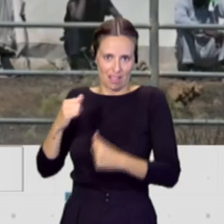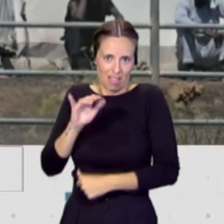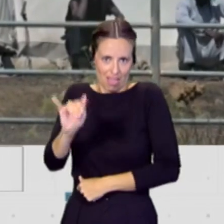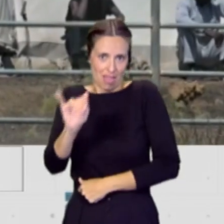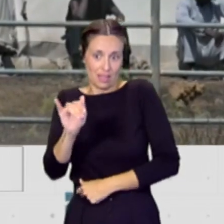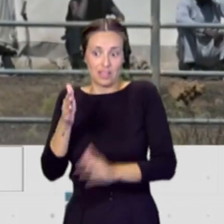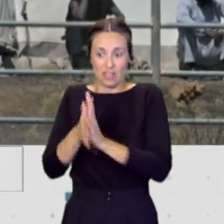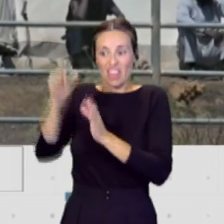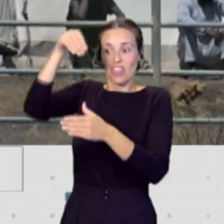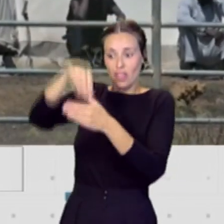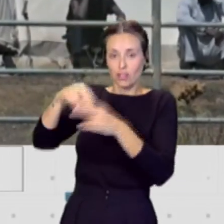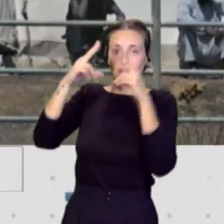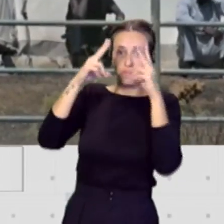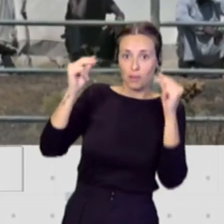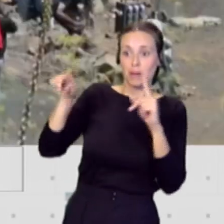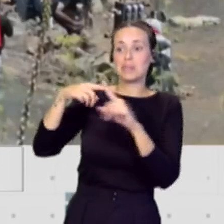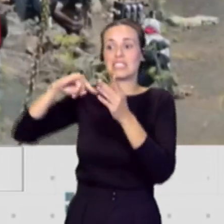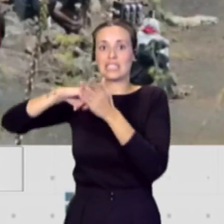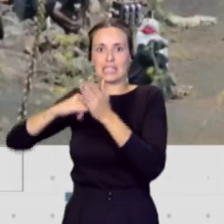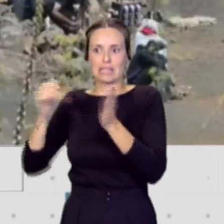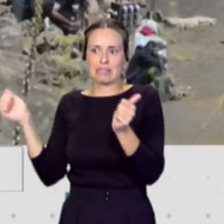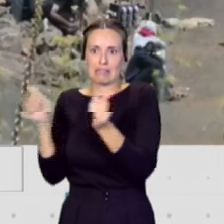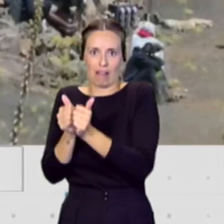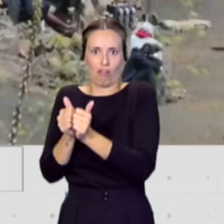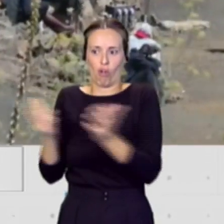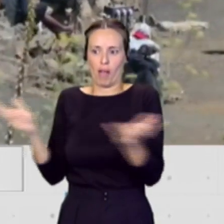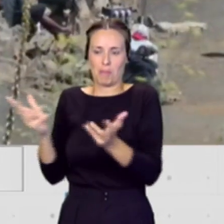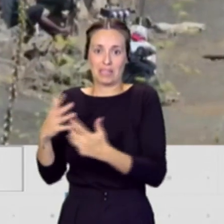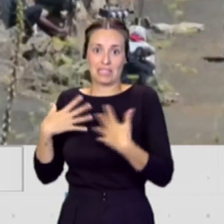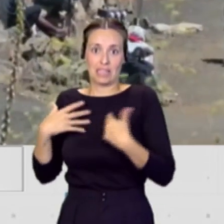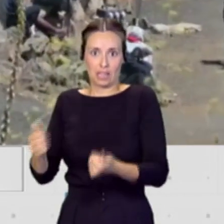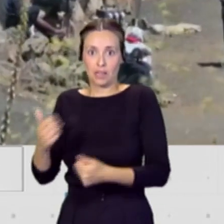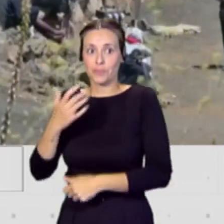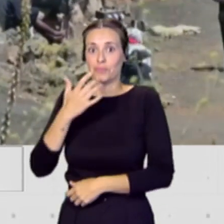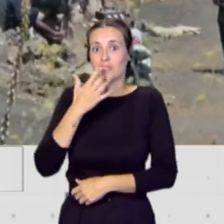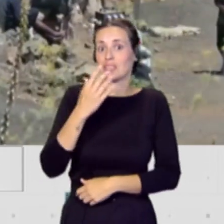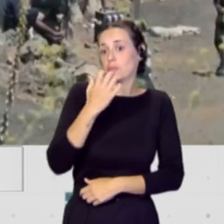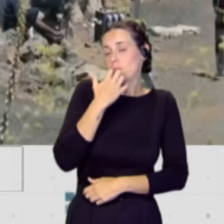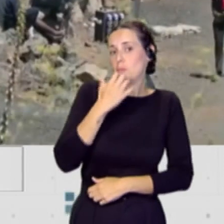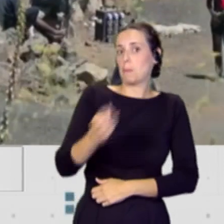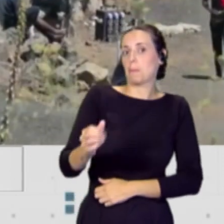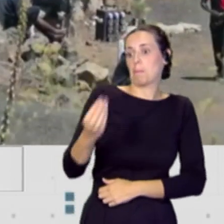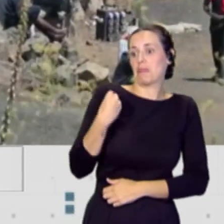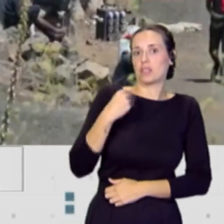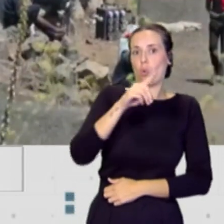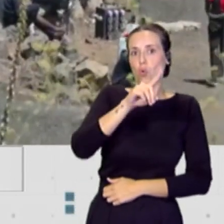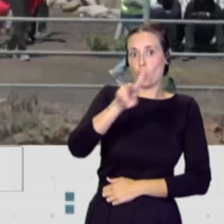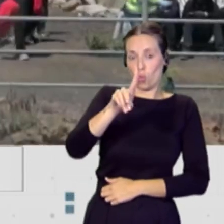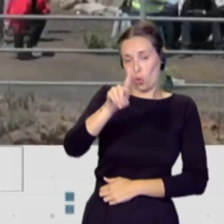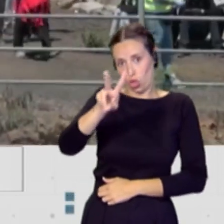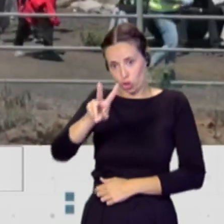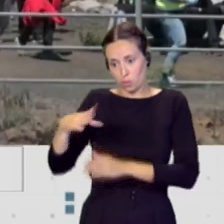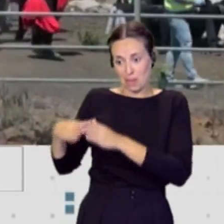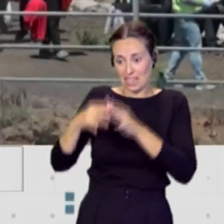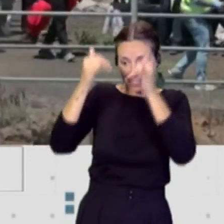enfermero y un técnico de emergencia sanitaria, que está con nosotros una vez que nos activan, desde ese 112, pues estamos el